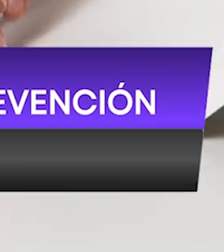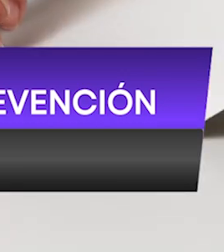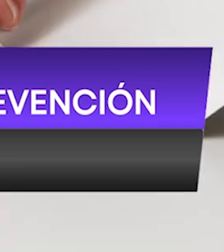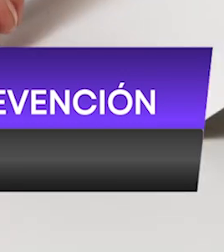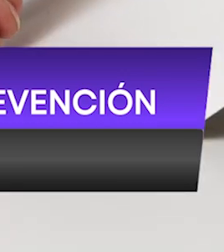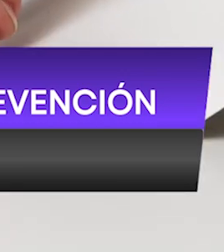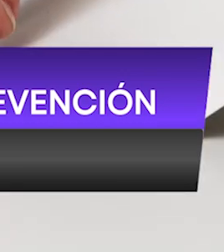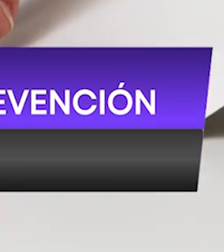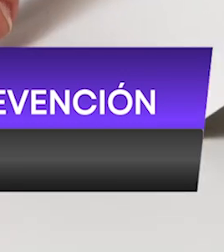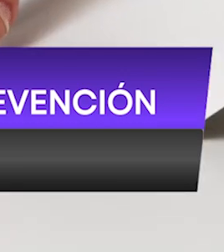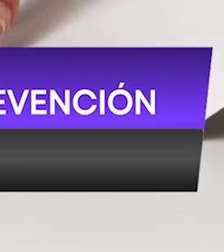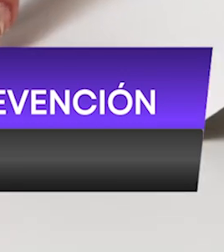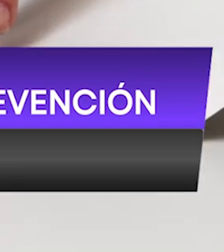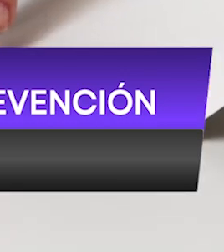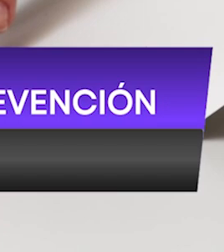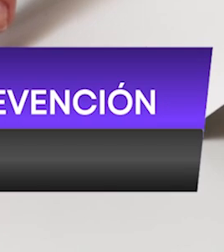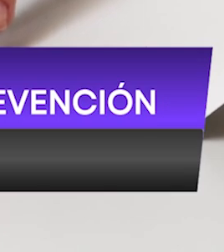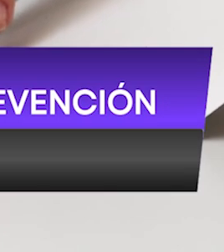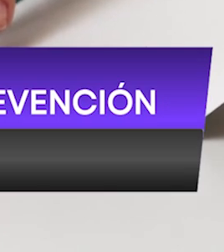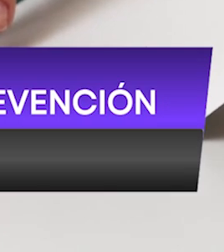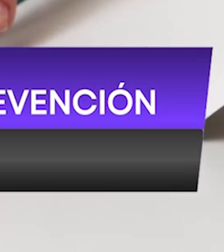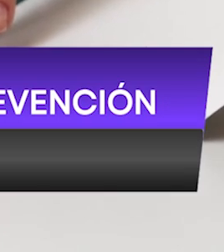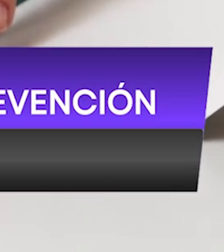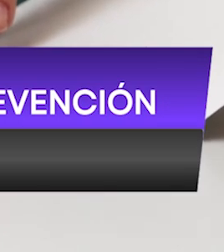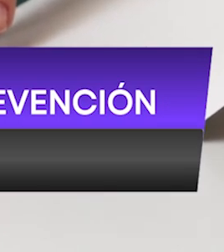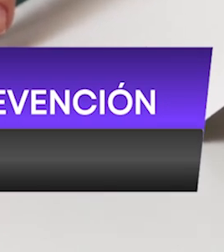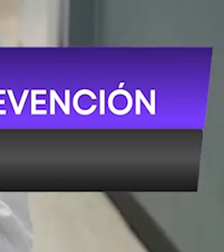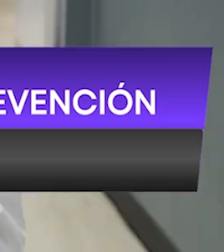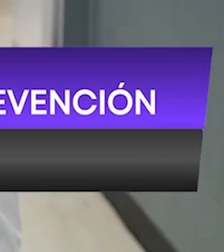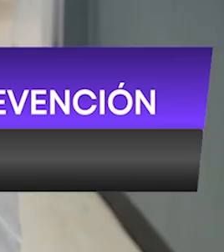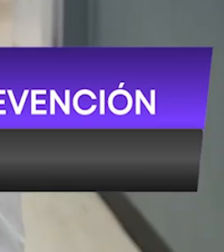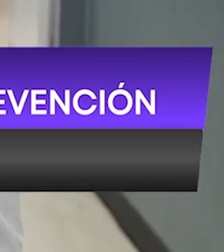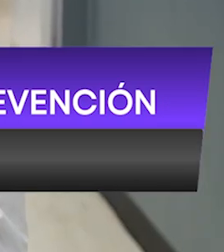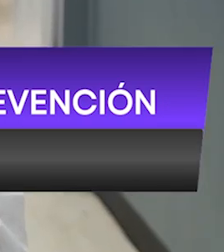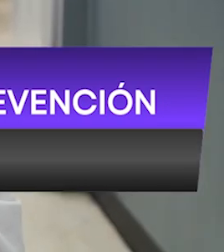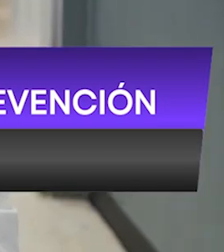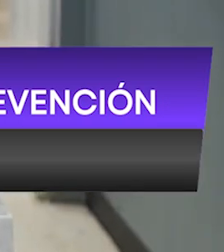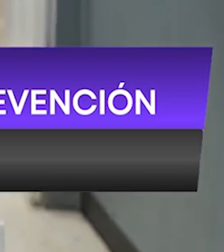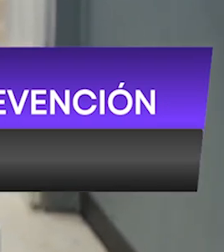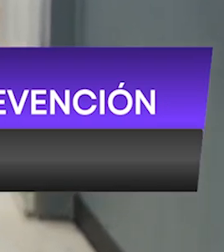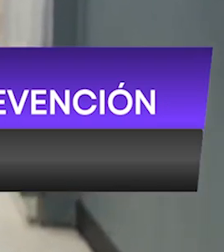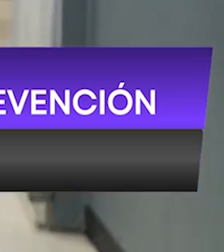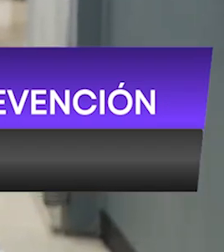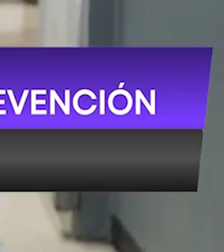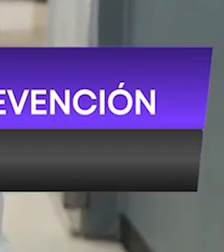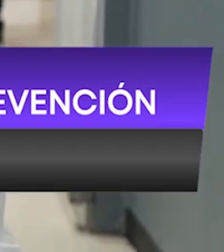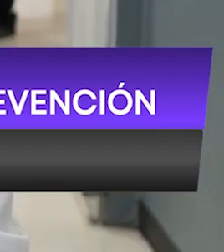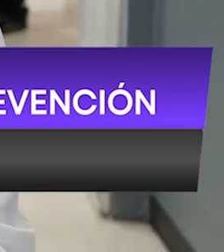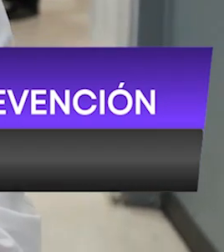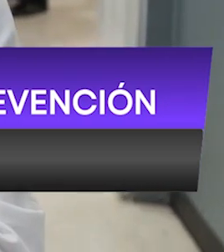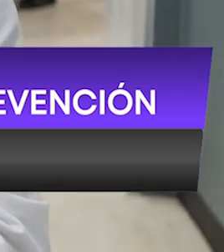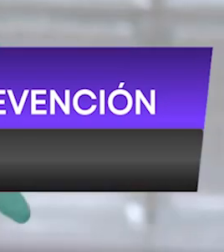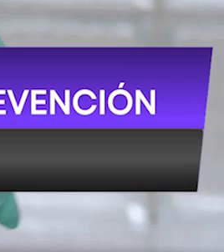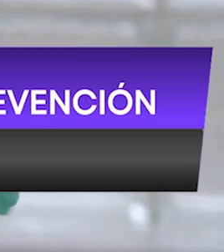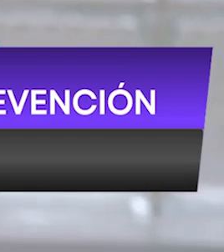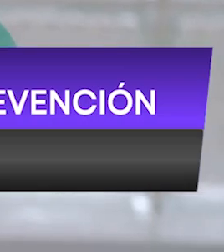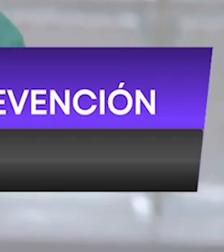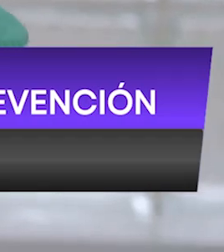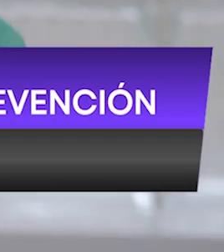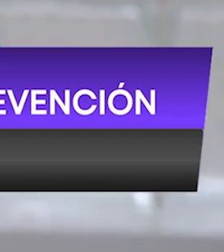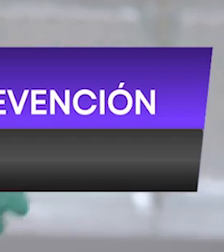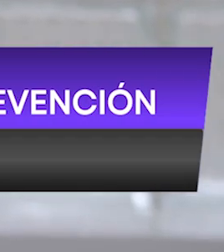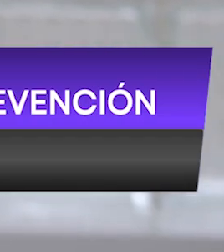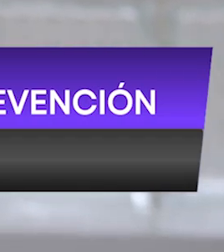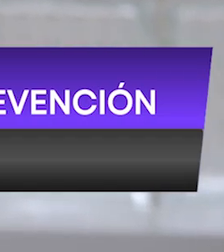encaminada a la detección y causas del cáncer de próstata, con el objetivo de que se identifiquen los riesgos, los factores de riesgo y, sobre